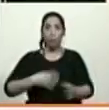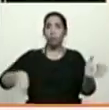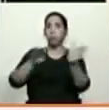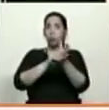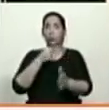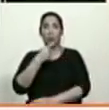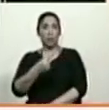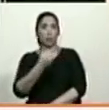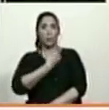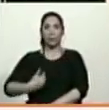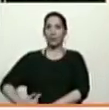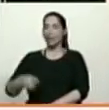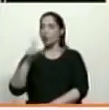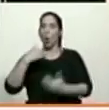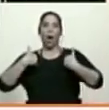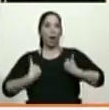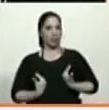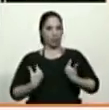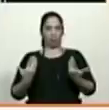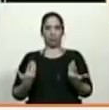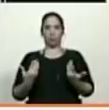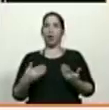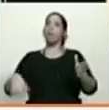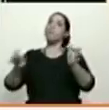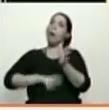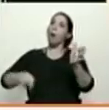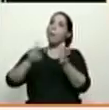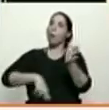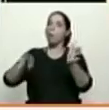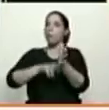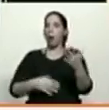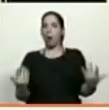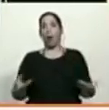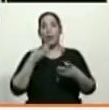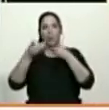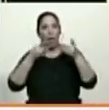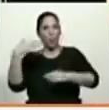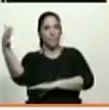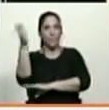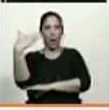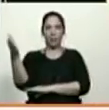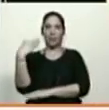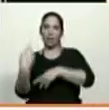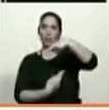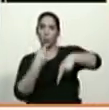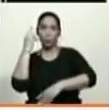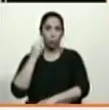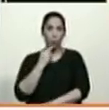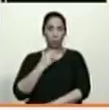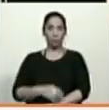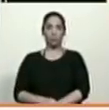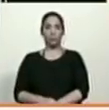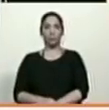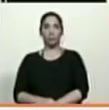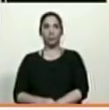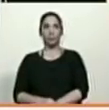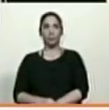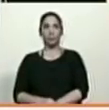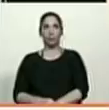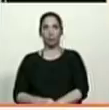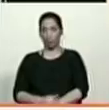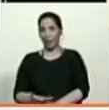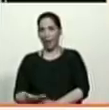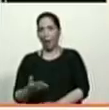presidente y no se cansará de repetirlo. El diálogo es una bandera de la revolución bolivariana. Basta solamente